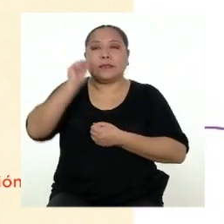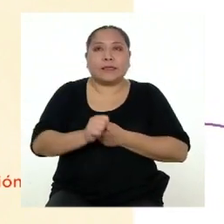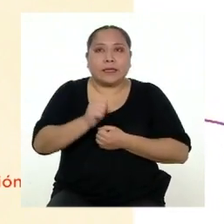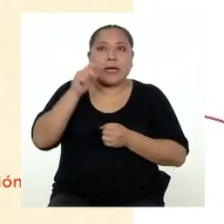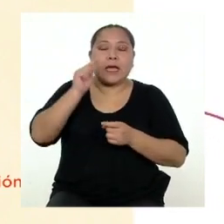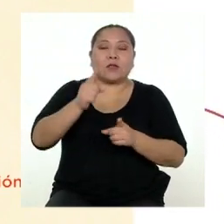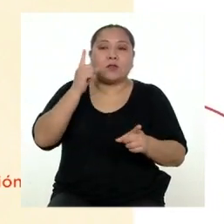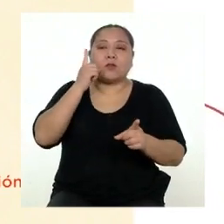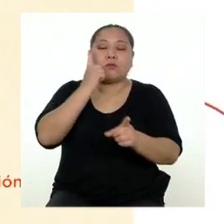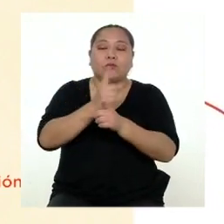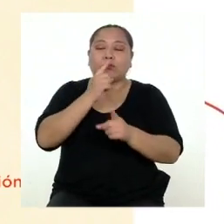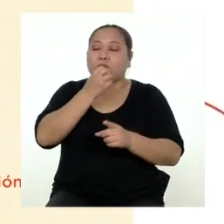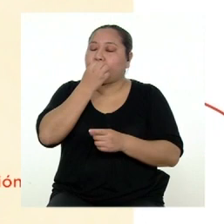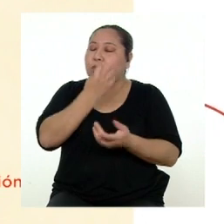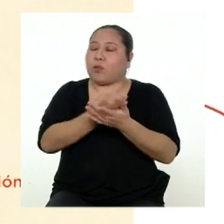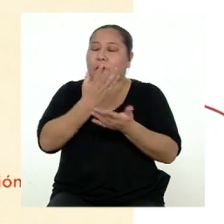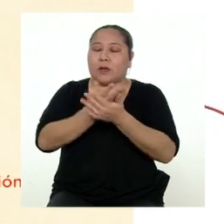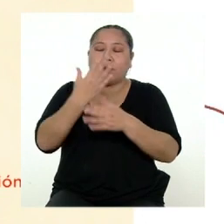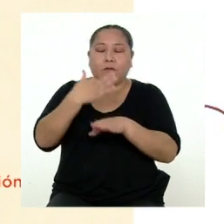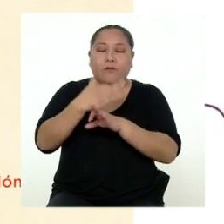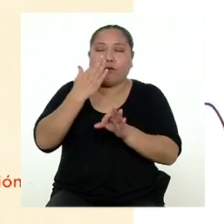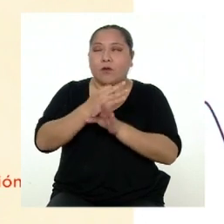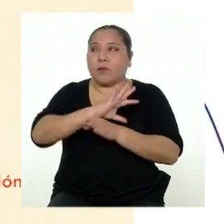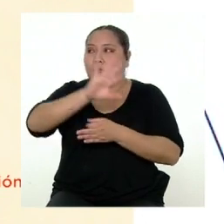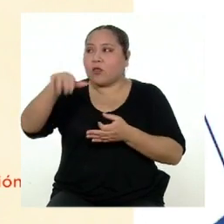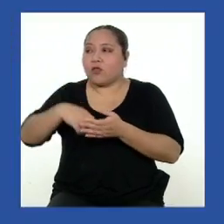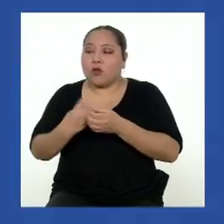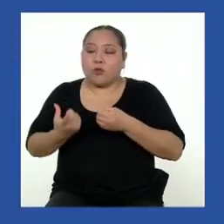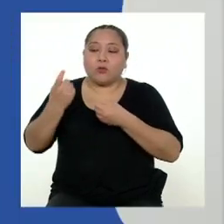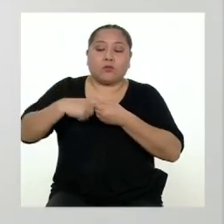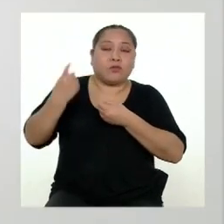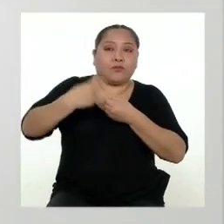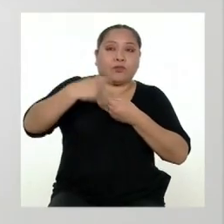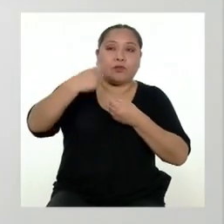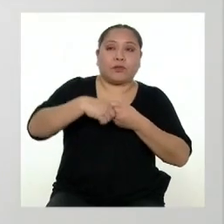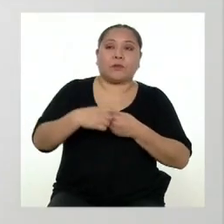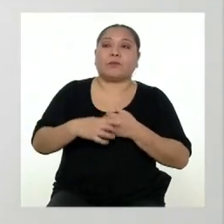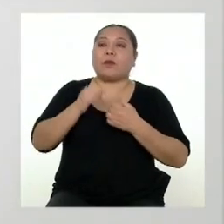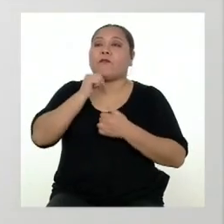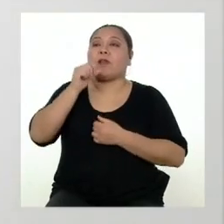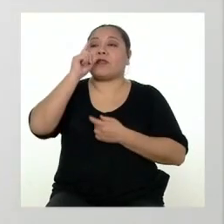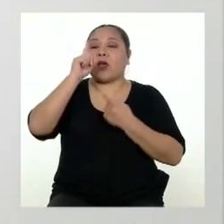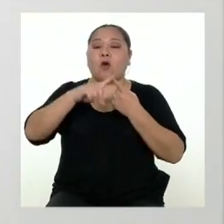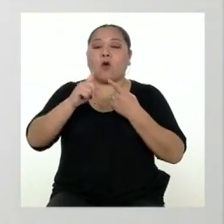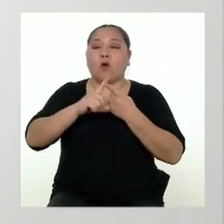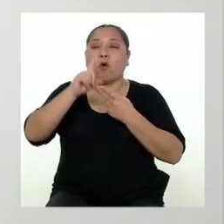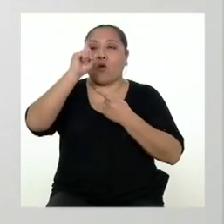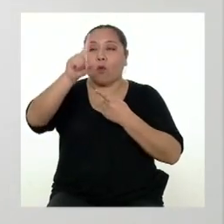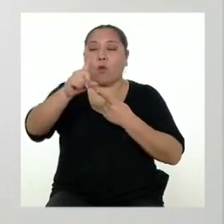una buena forma de involucrar a todos los involucrados. Falta un quinto y último paso.